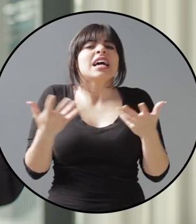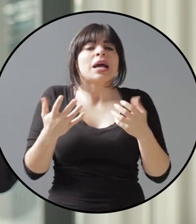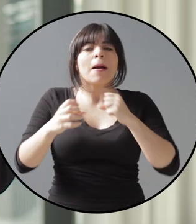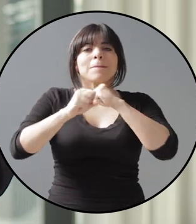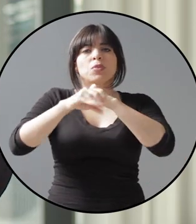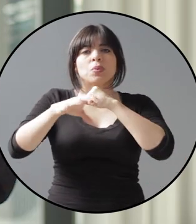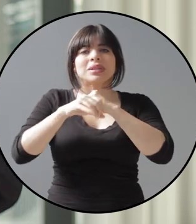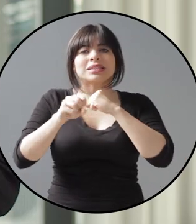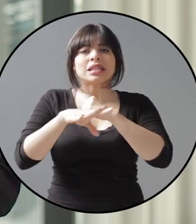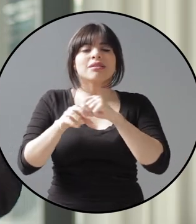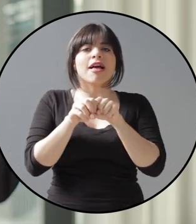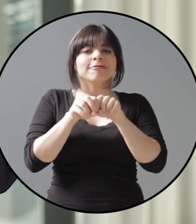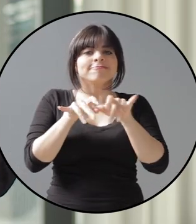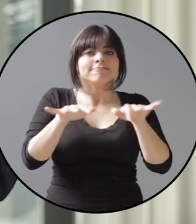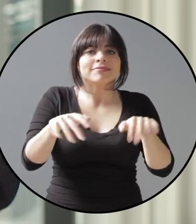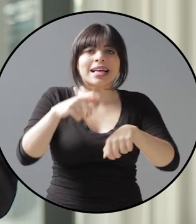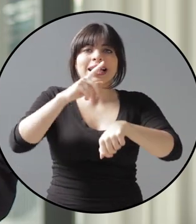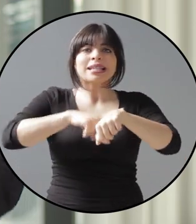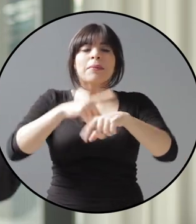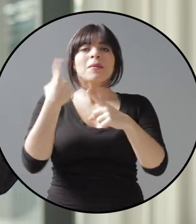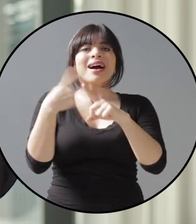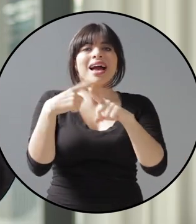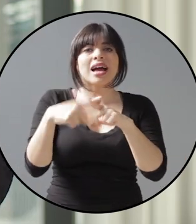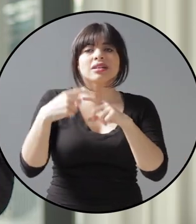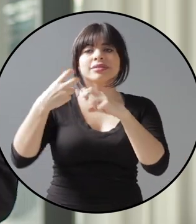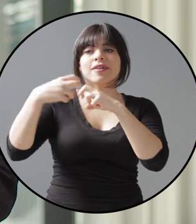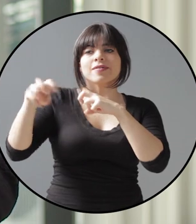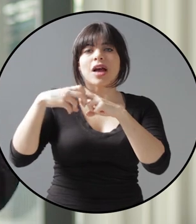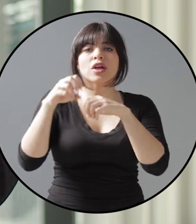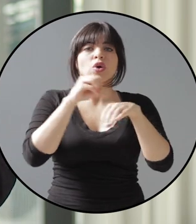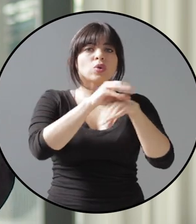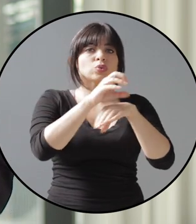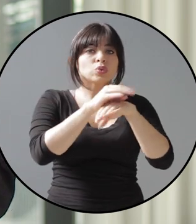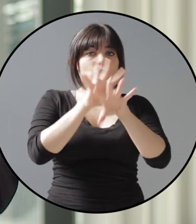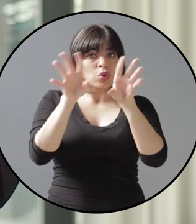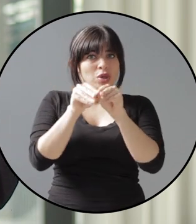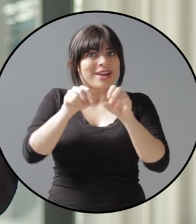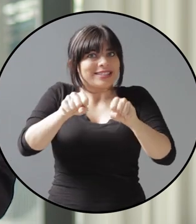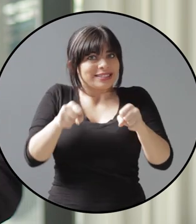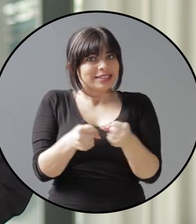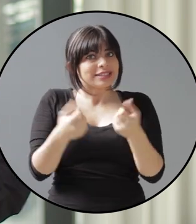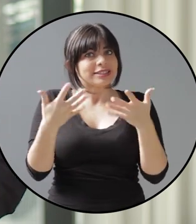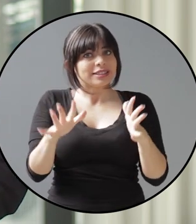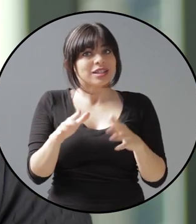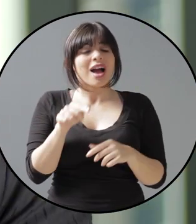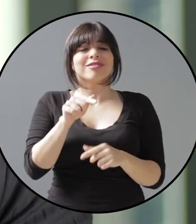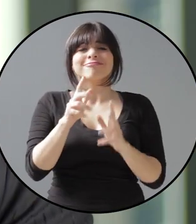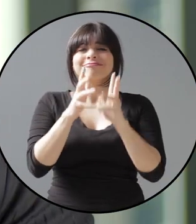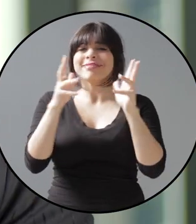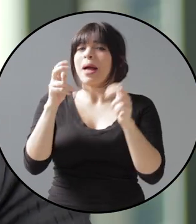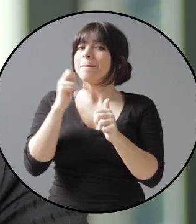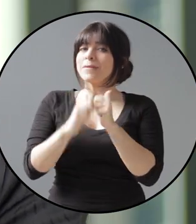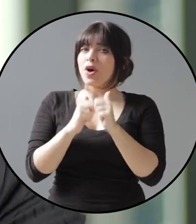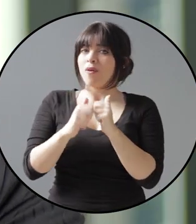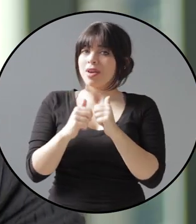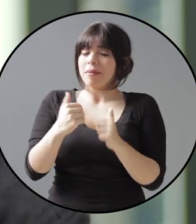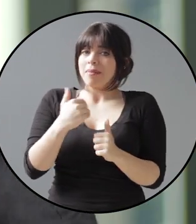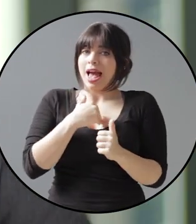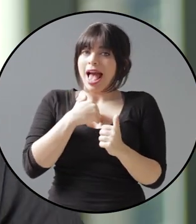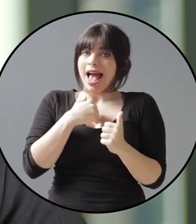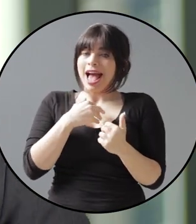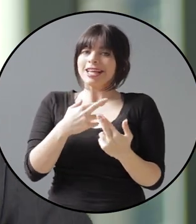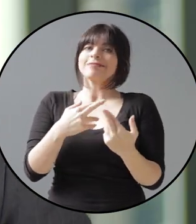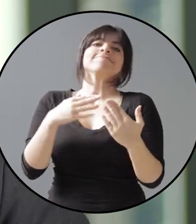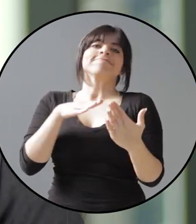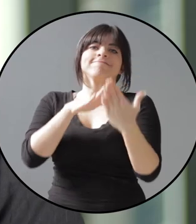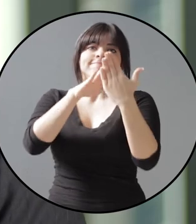partidas de publicidad, propaganda, tiempo extra, viáticos y consultorías. Este es uno de los grandes